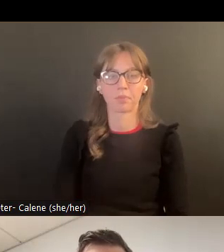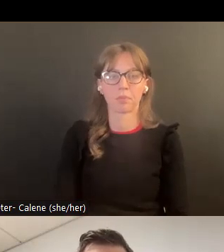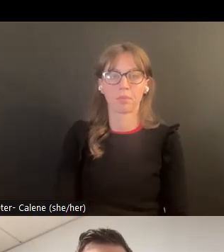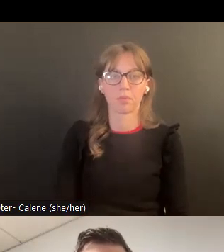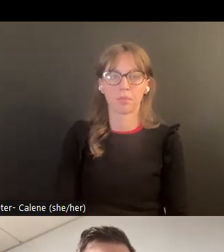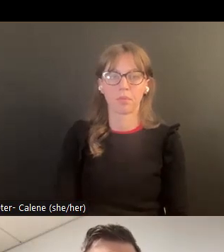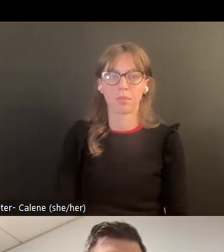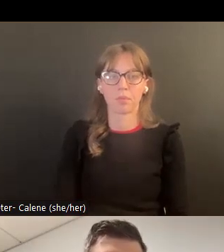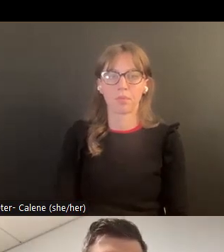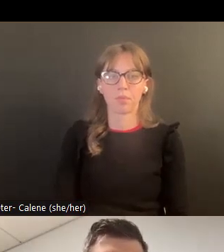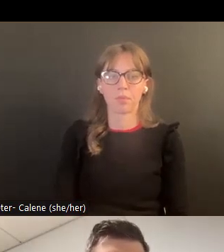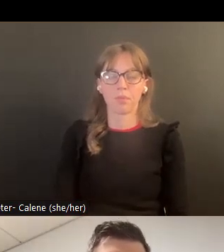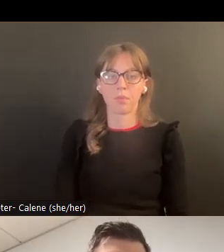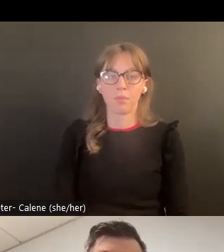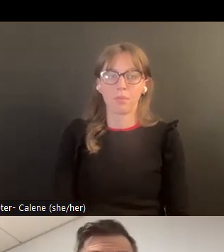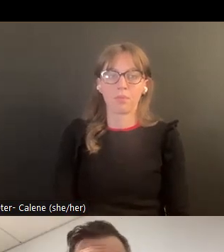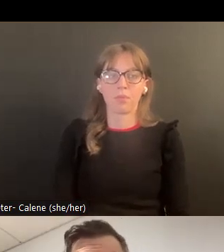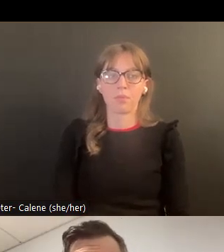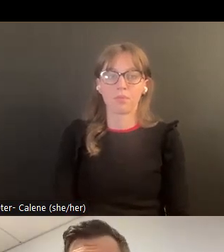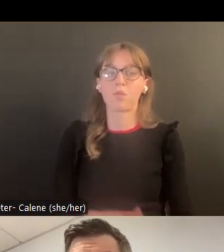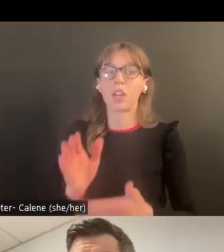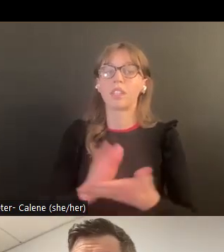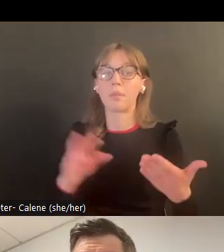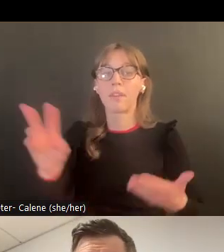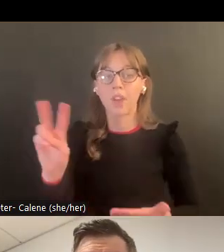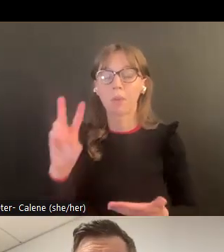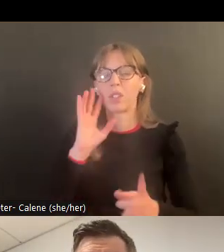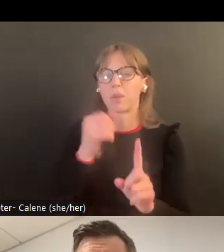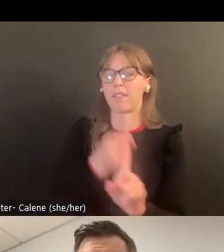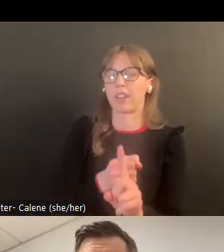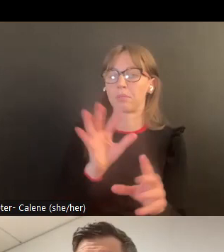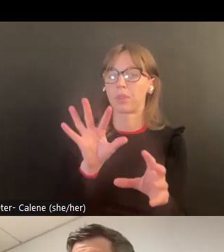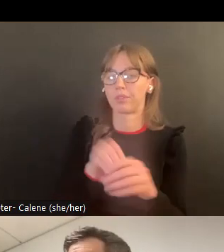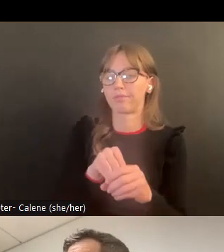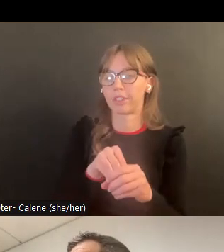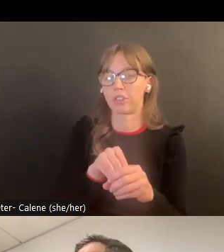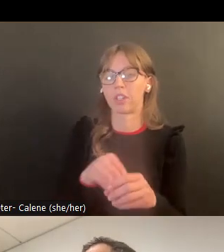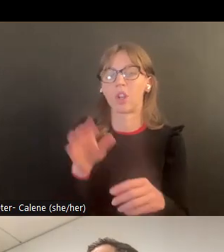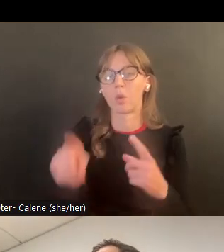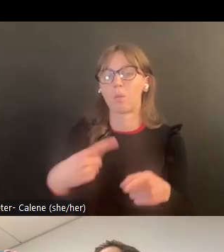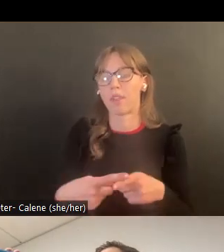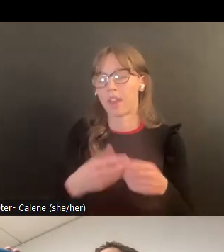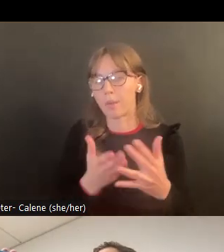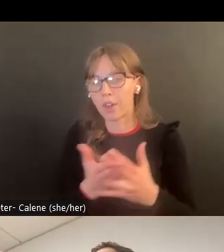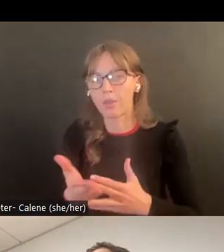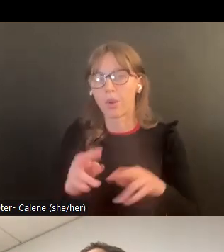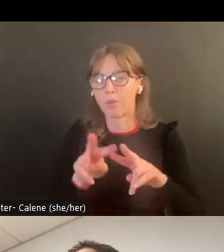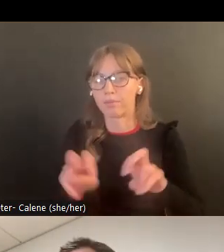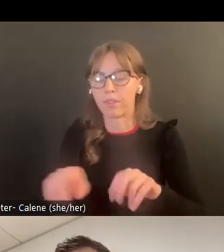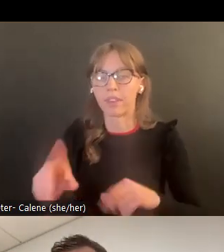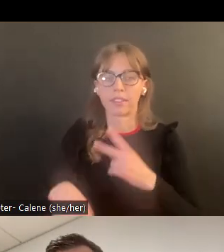Con permiso, voy a beber un poco de agua aquí. Entonces, a hablar con unas variables de poder afectar la participación.